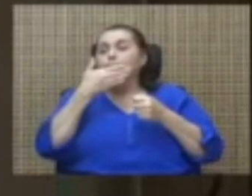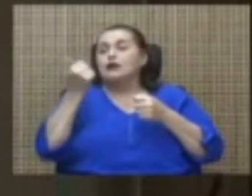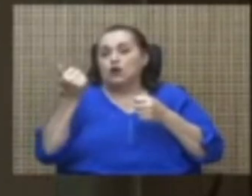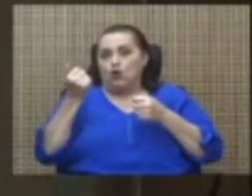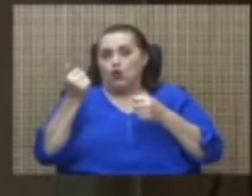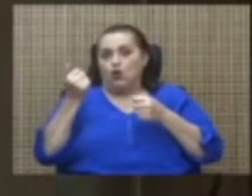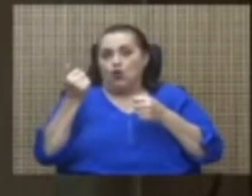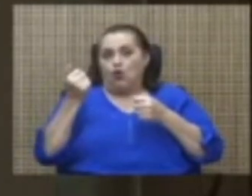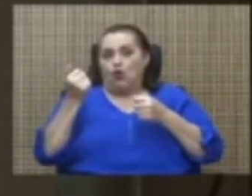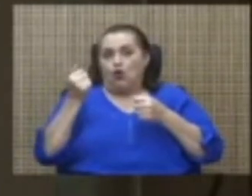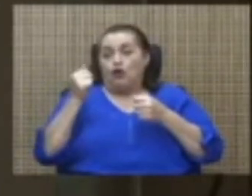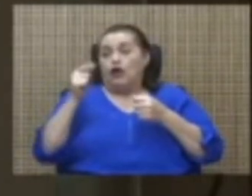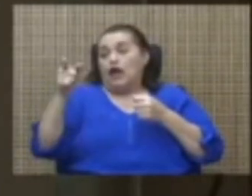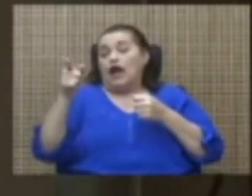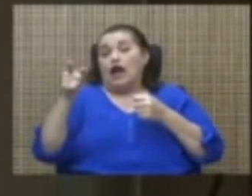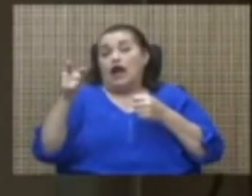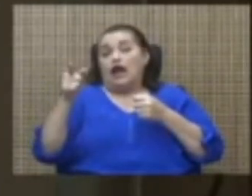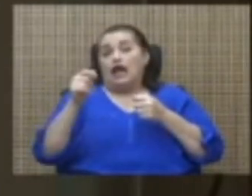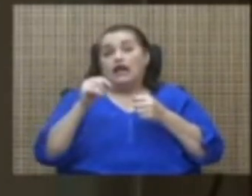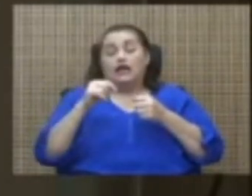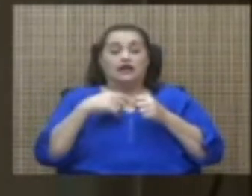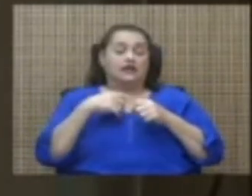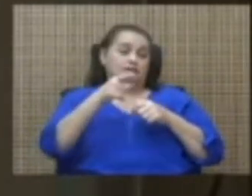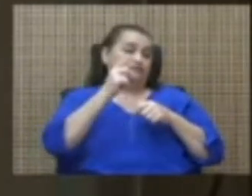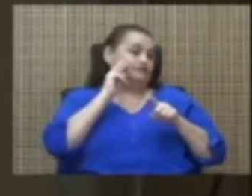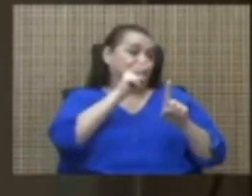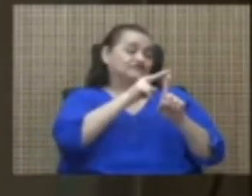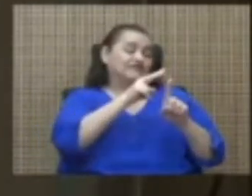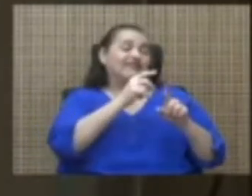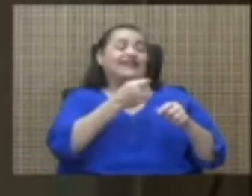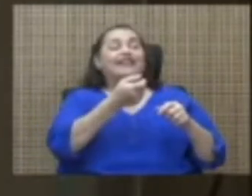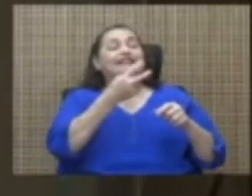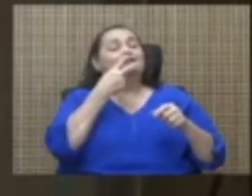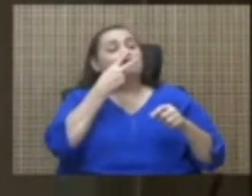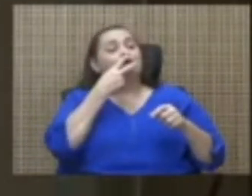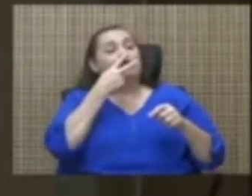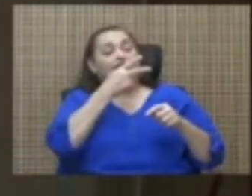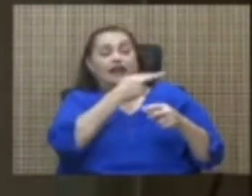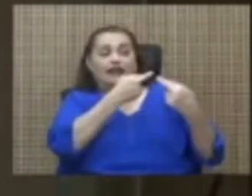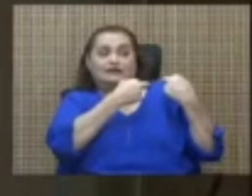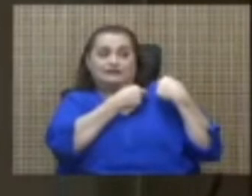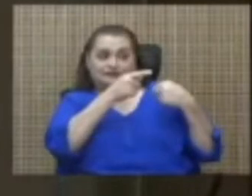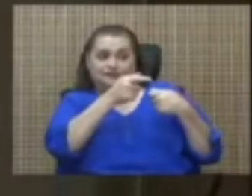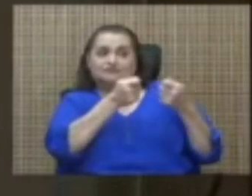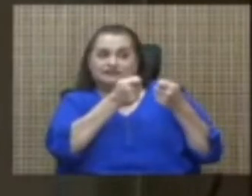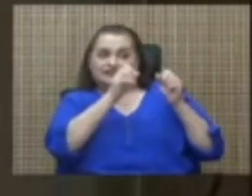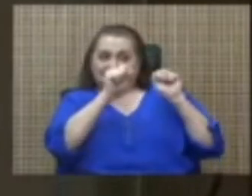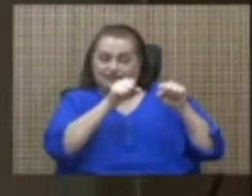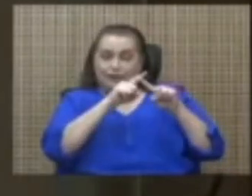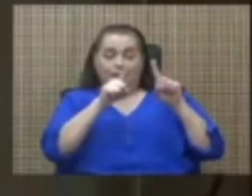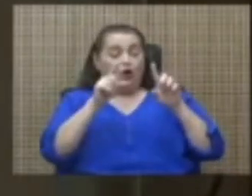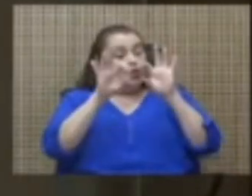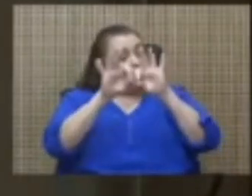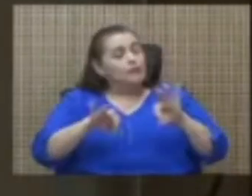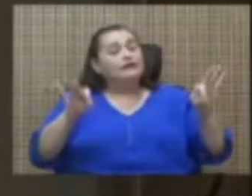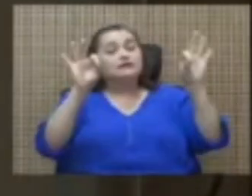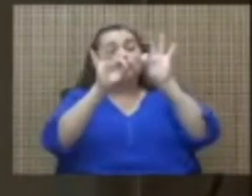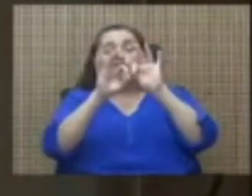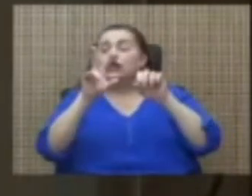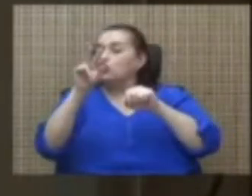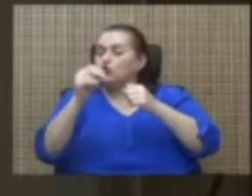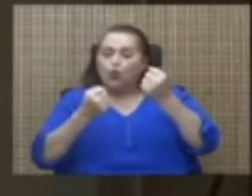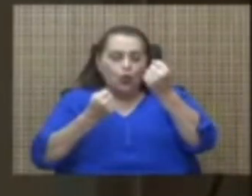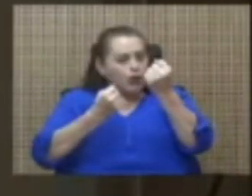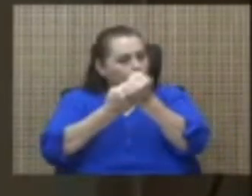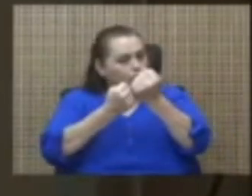vista de una de las tabacaleras que defensor de los habitantes, pero lo más importante es que no apoyen a